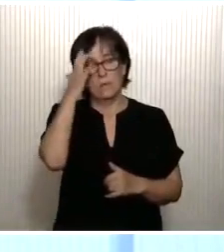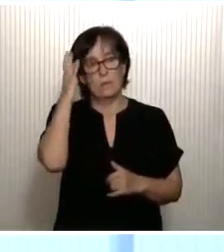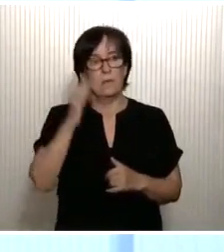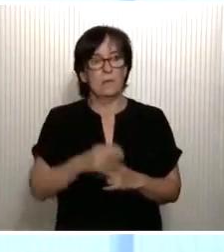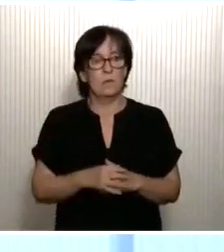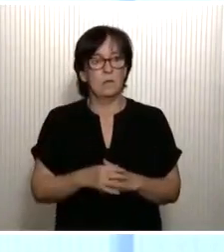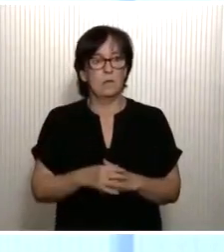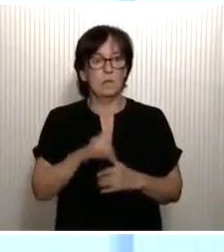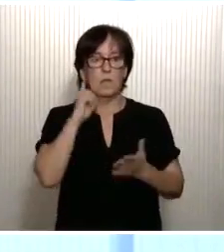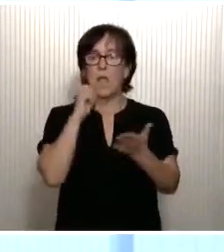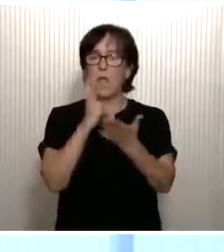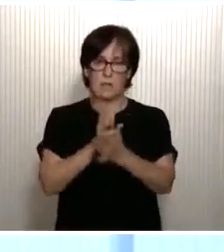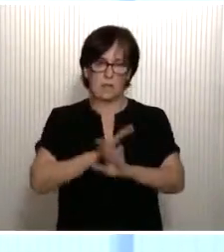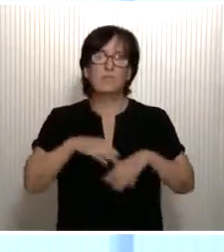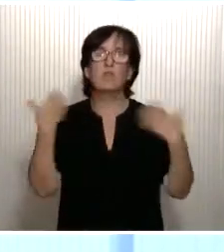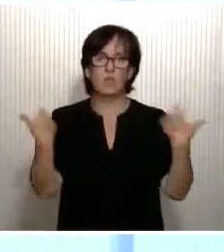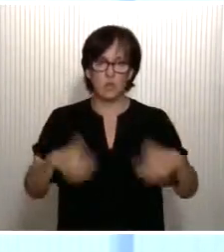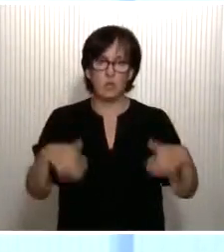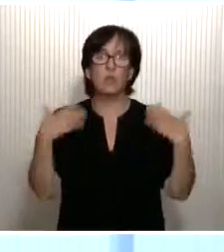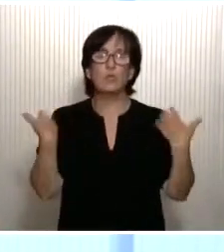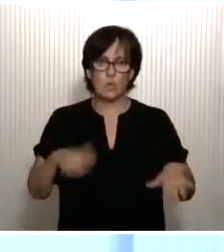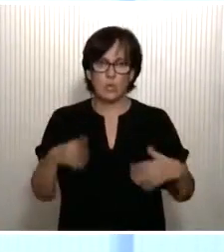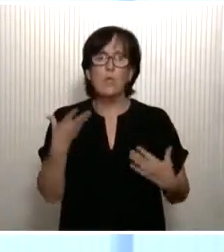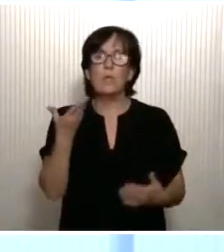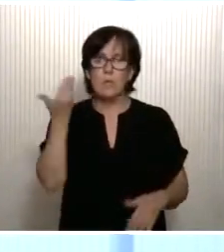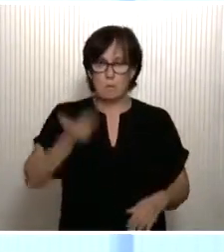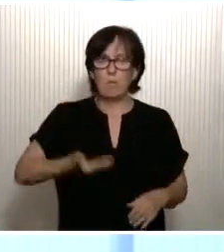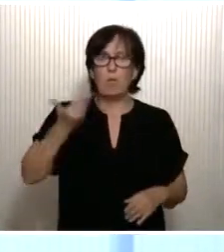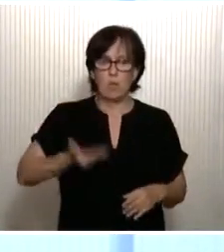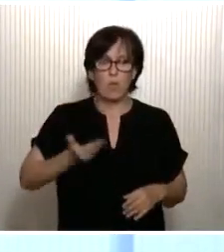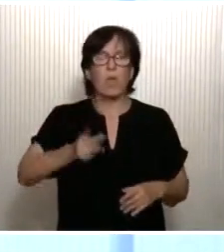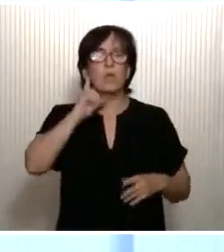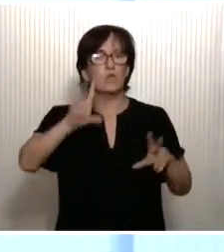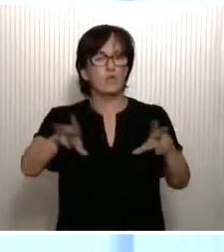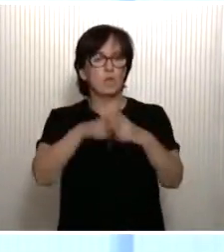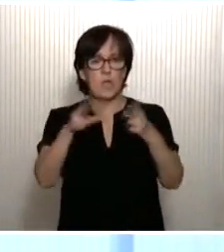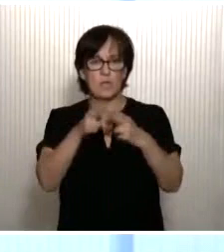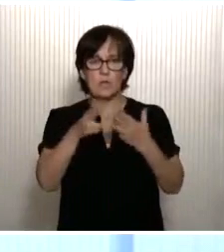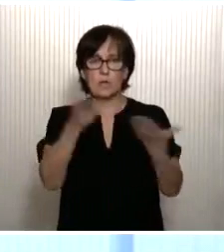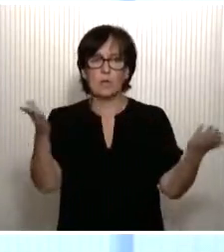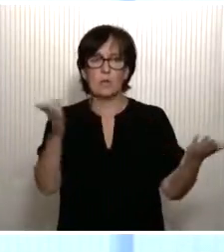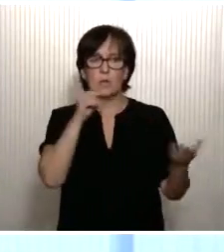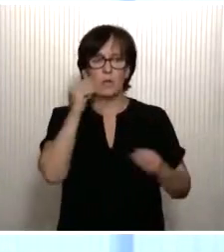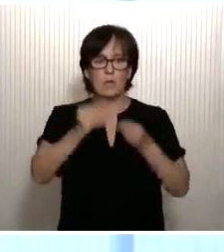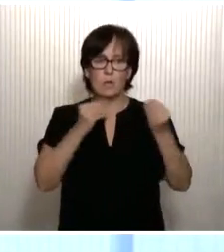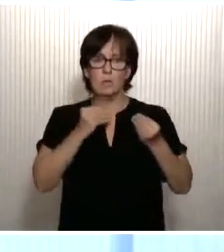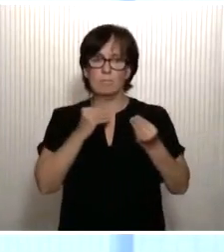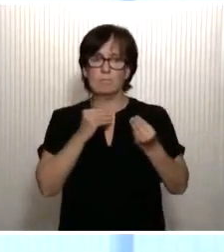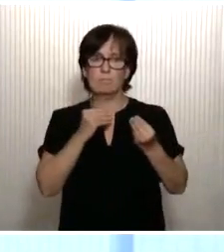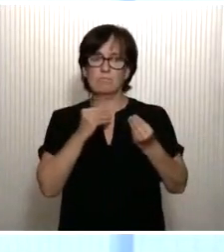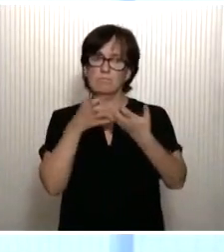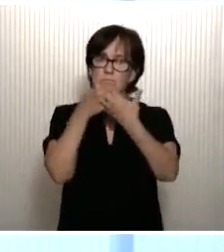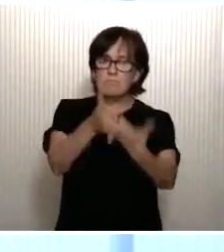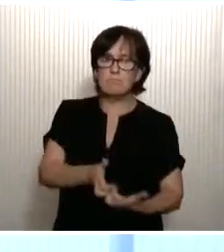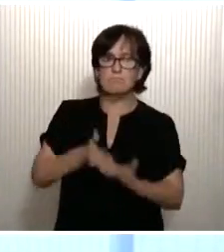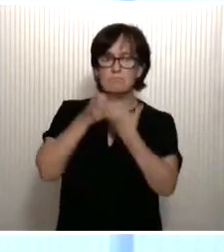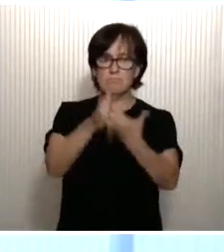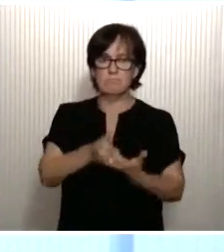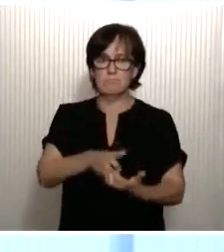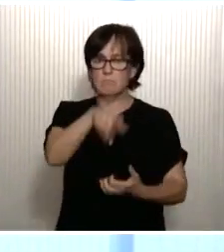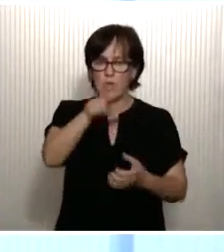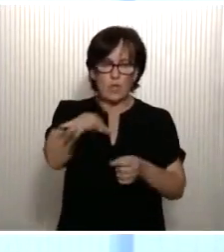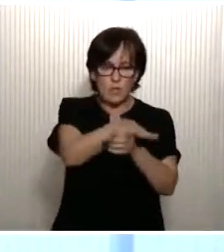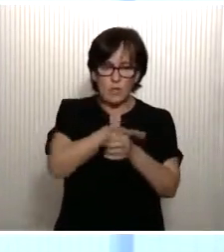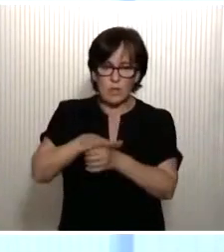El desafío es tremendo. Es apabullante. Es una sociedad combatiendo cuerpo a cuerpo, como estamos viendo, en todos sus